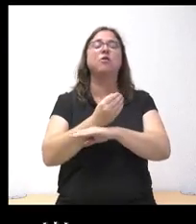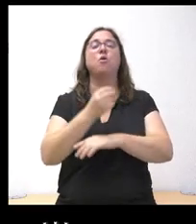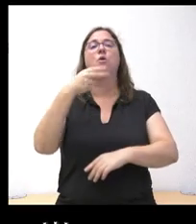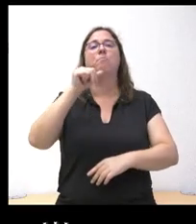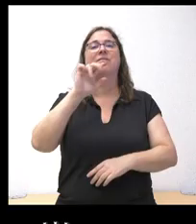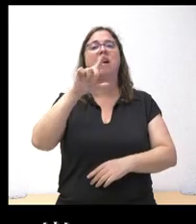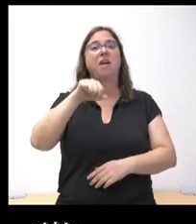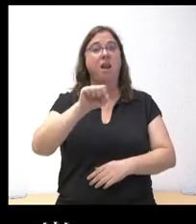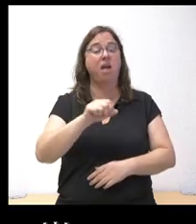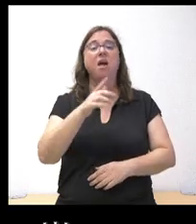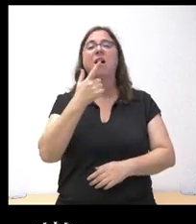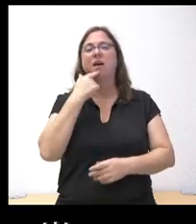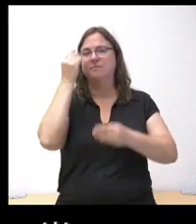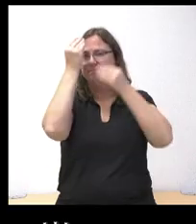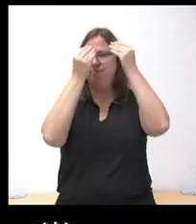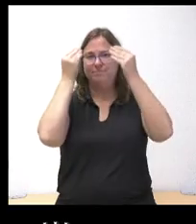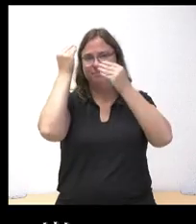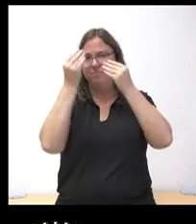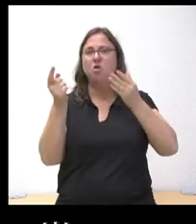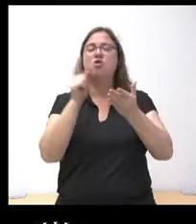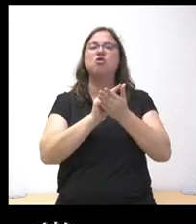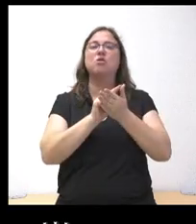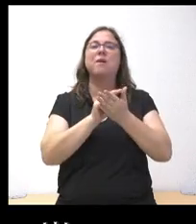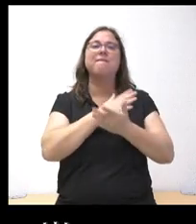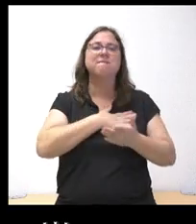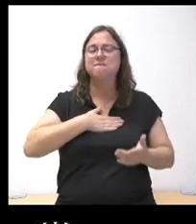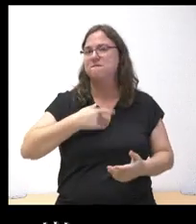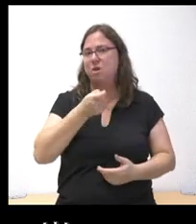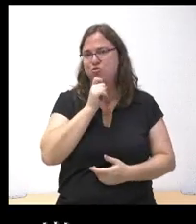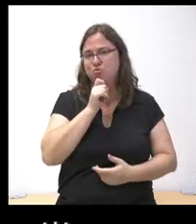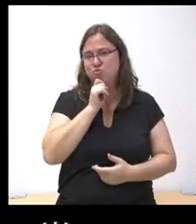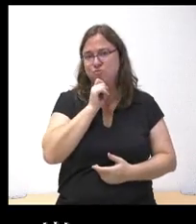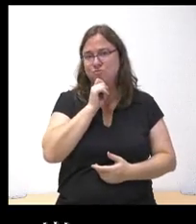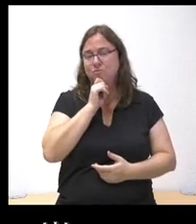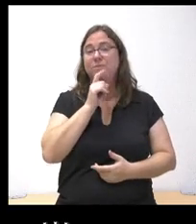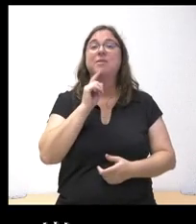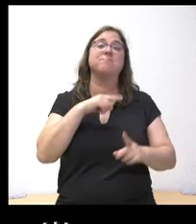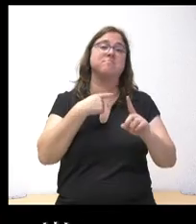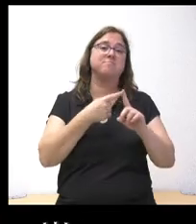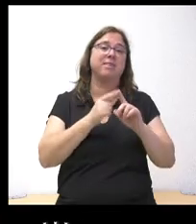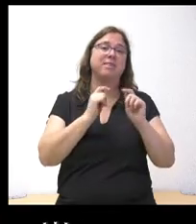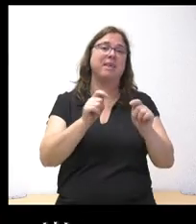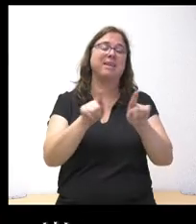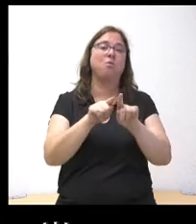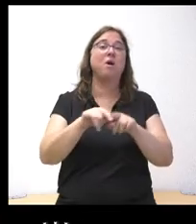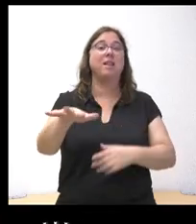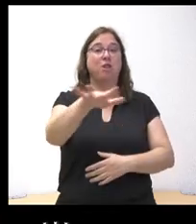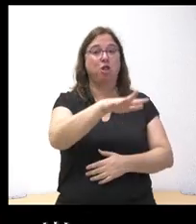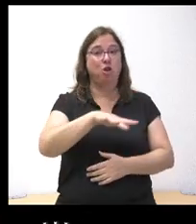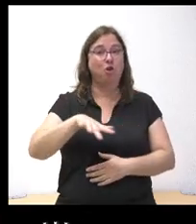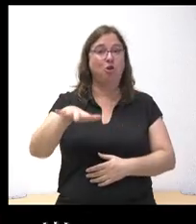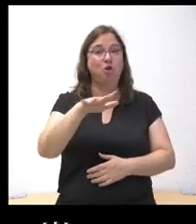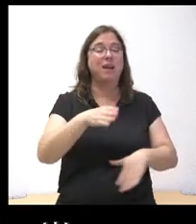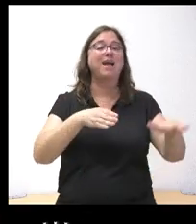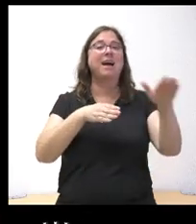ahora se replantea un poco esa intención y se convierta esa zona de